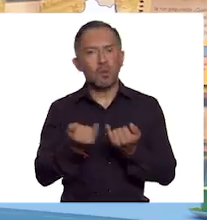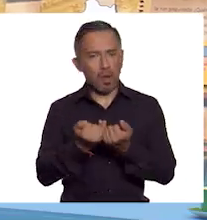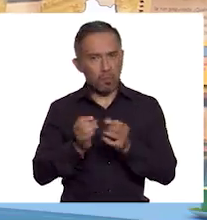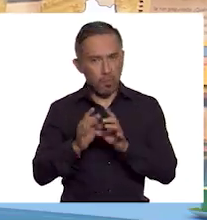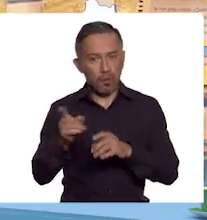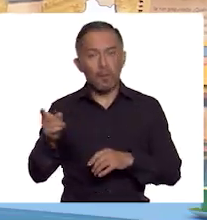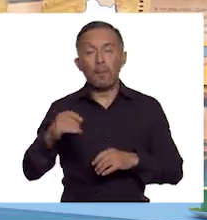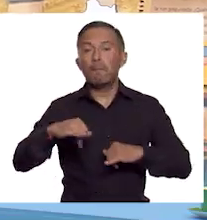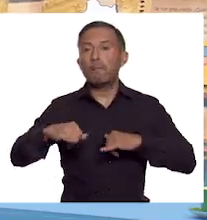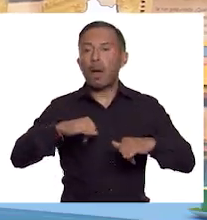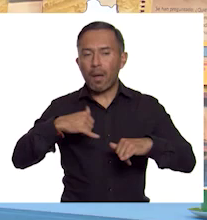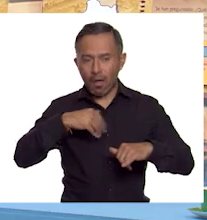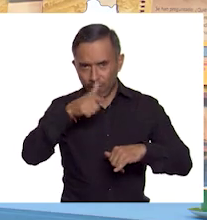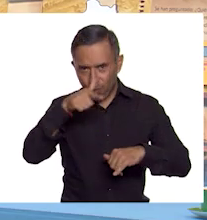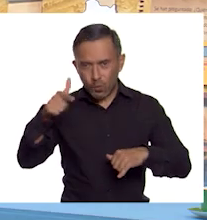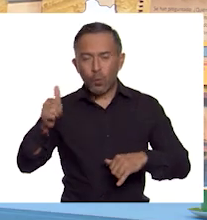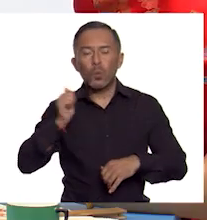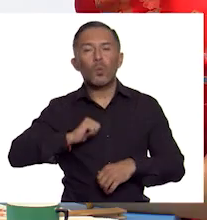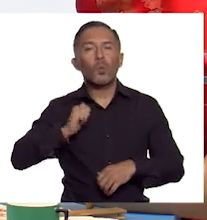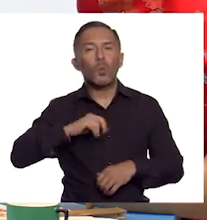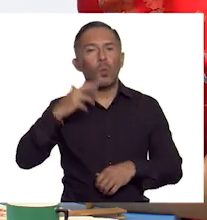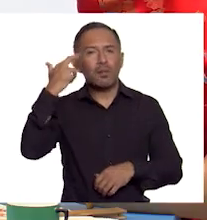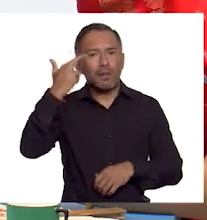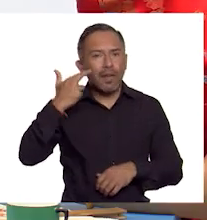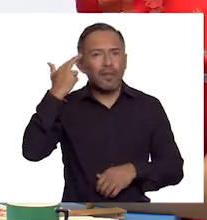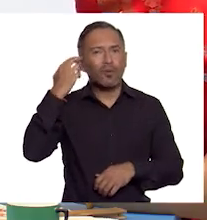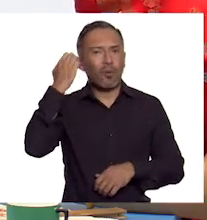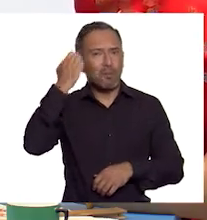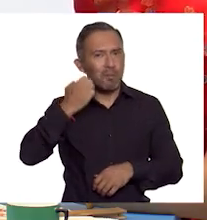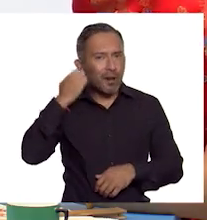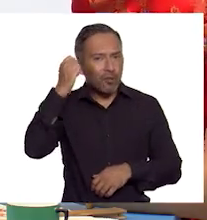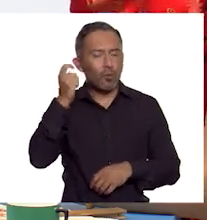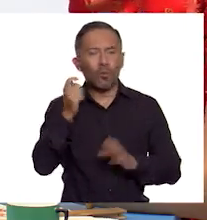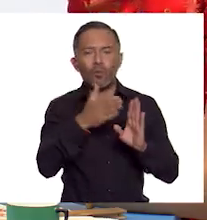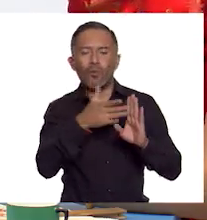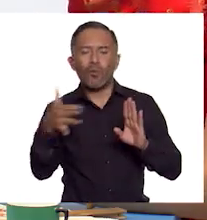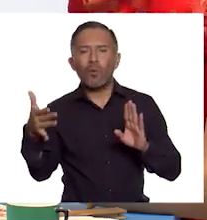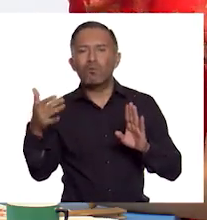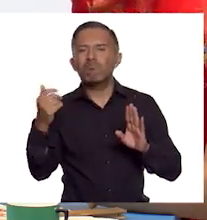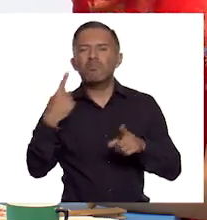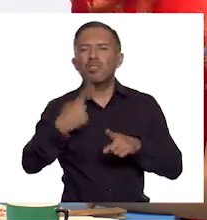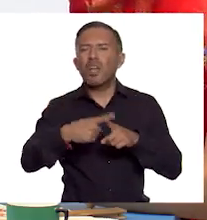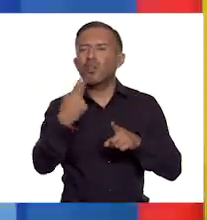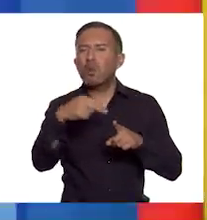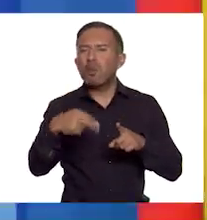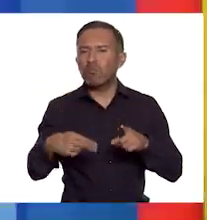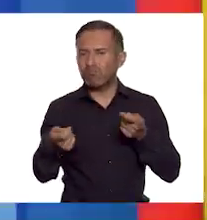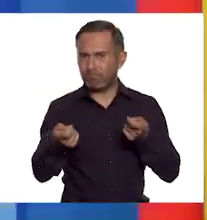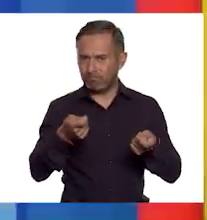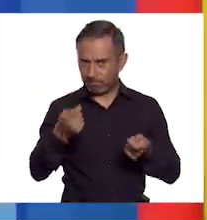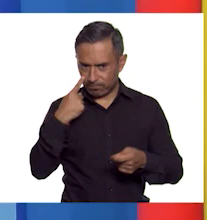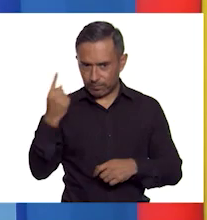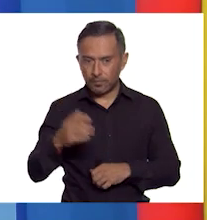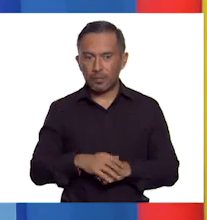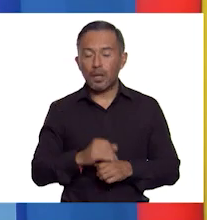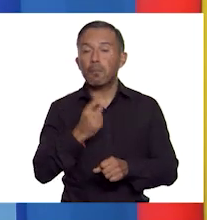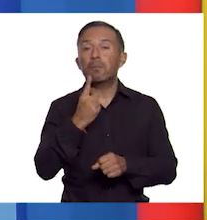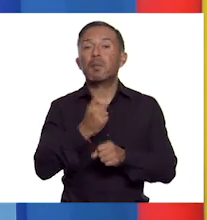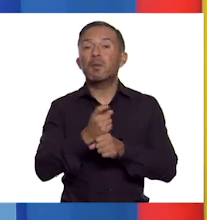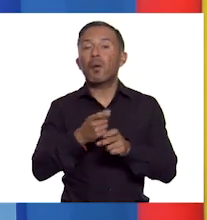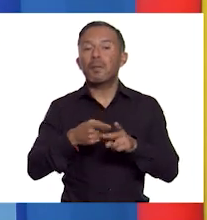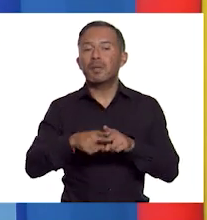dinastías e imperios que gobernaron durante este periodo. Para empezar, escribiremos como título